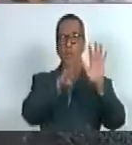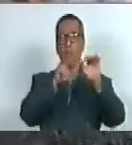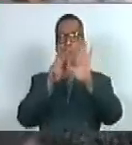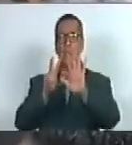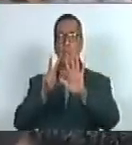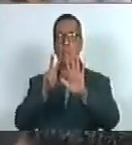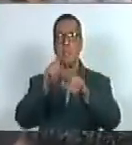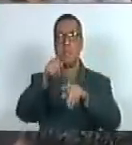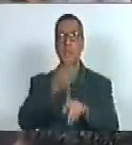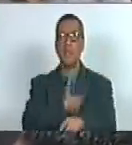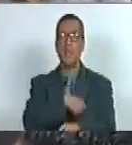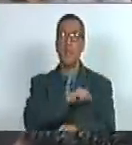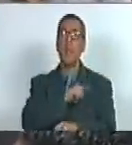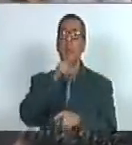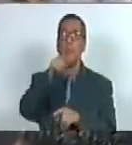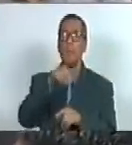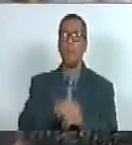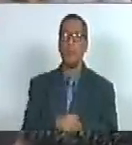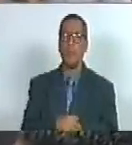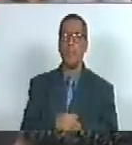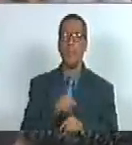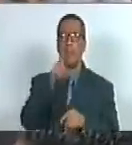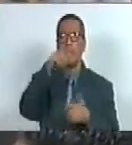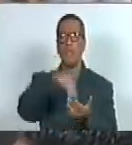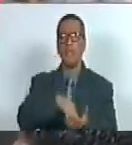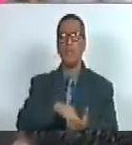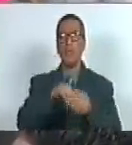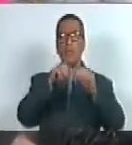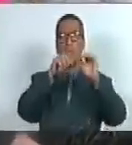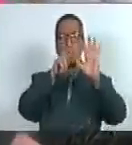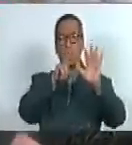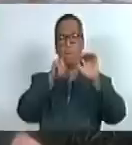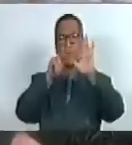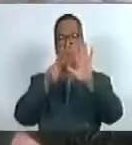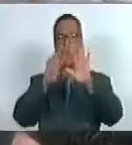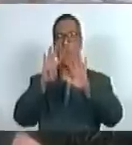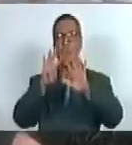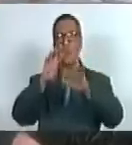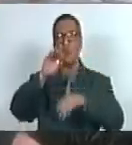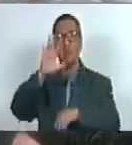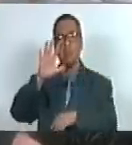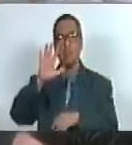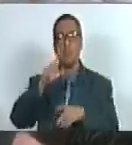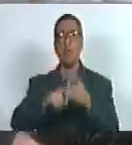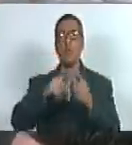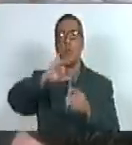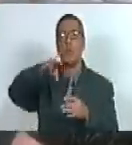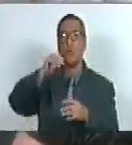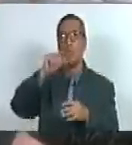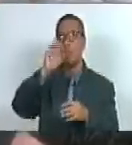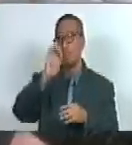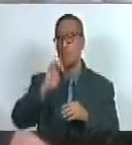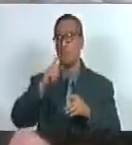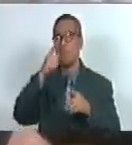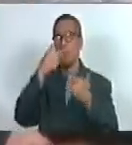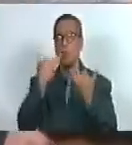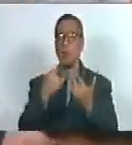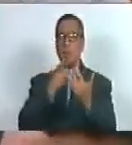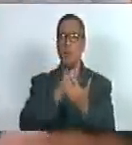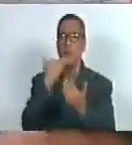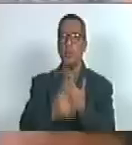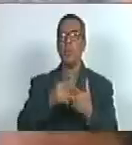con Gualdad en 1795 con José Leonardo Chirino porque además era un proyecto